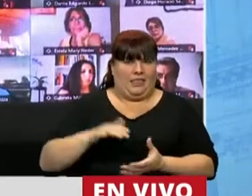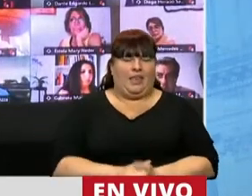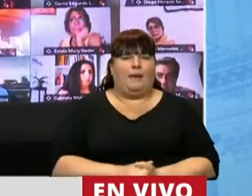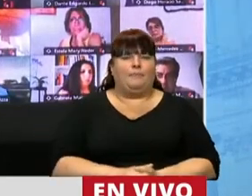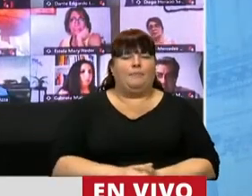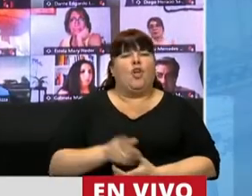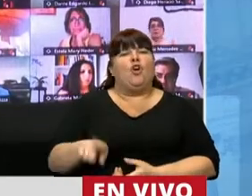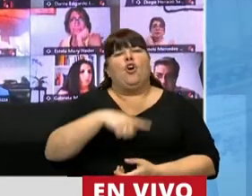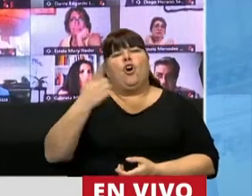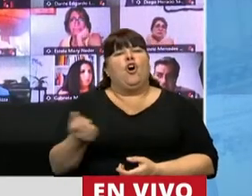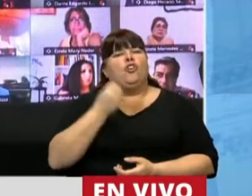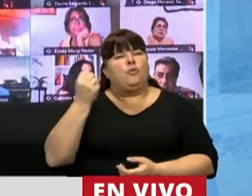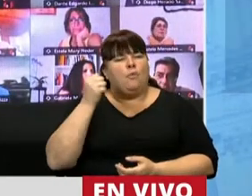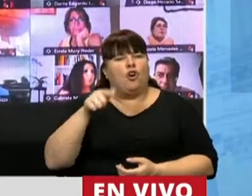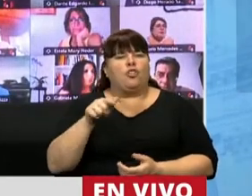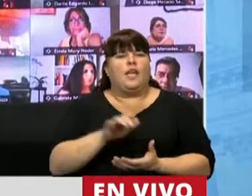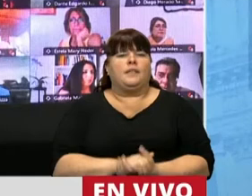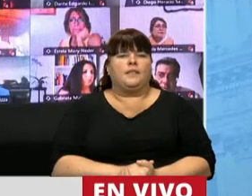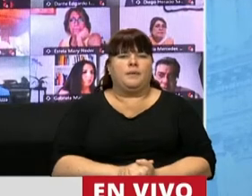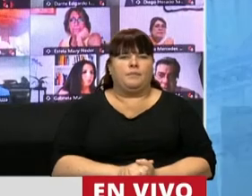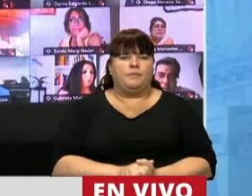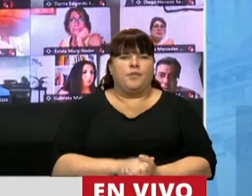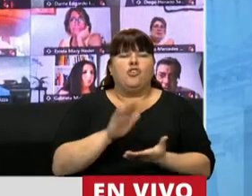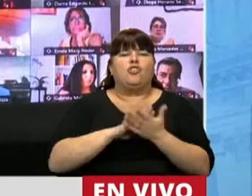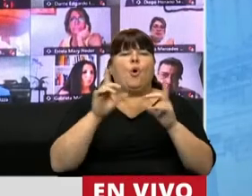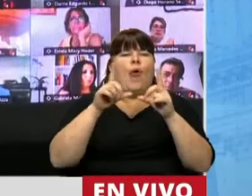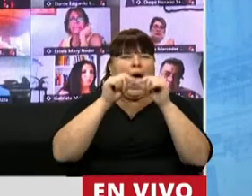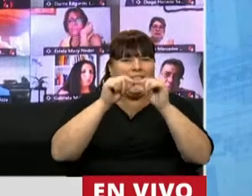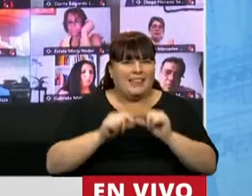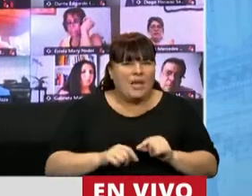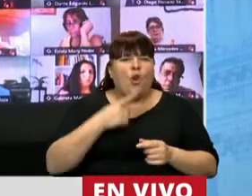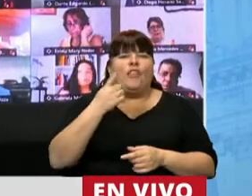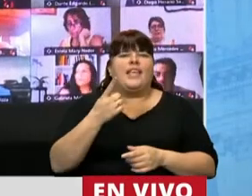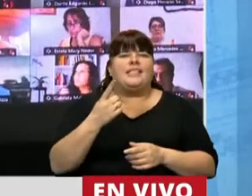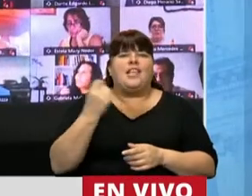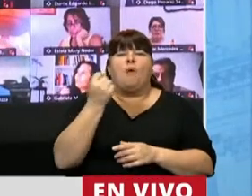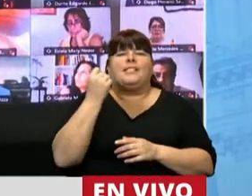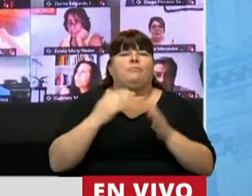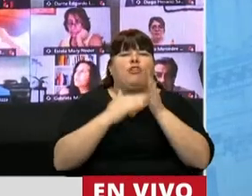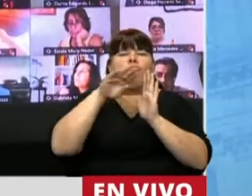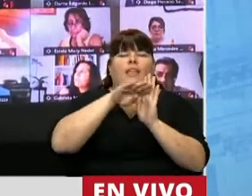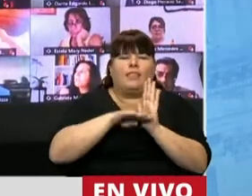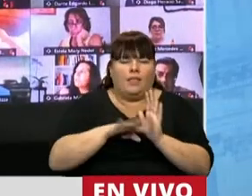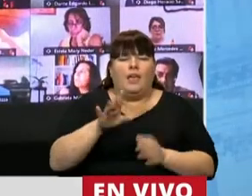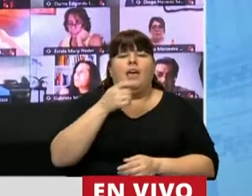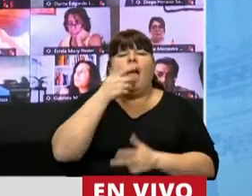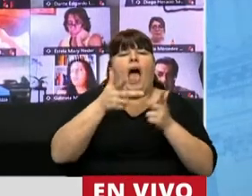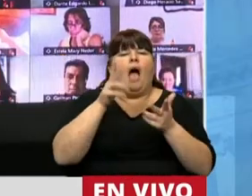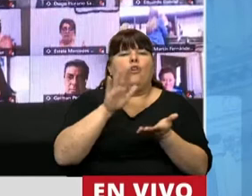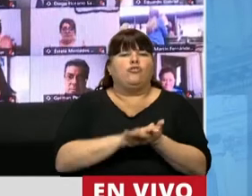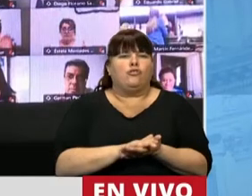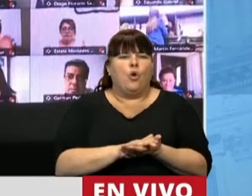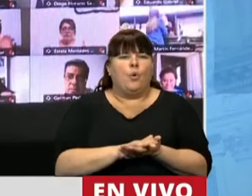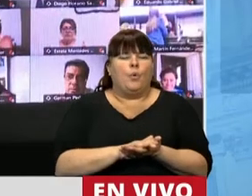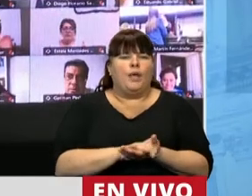Hay una parte muy importante de este articulado cuando habla de los principios. Cuando refiere